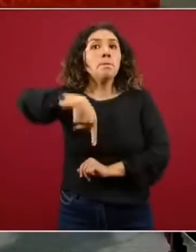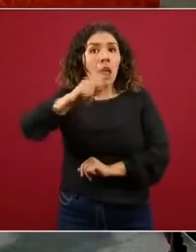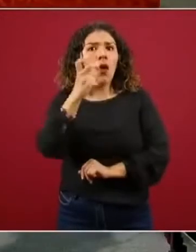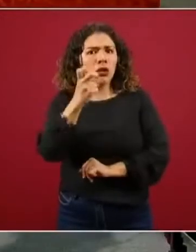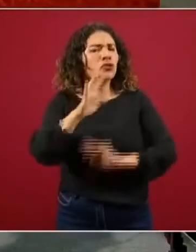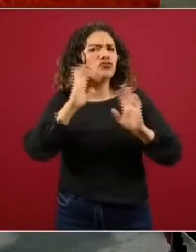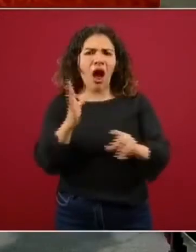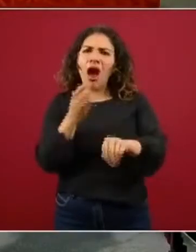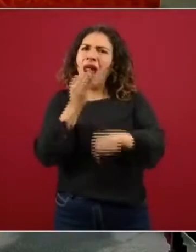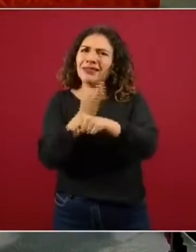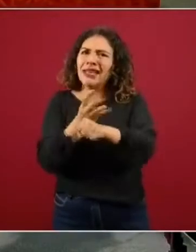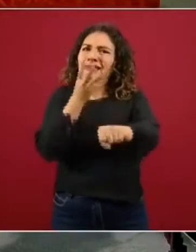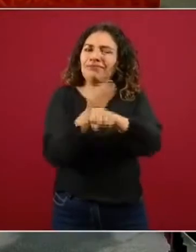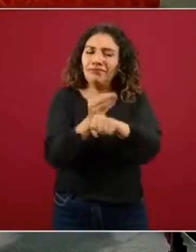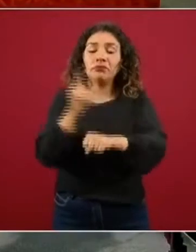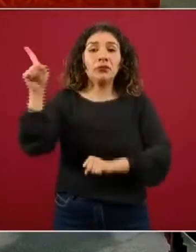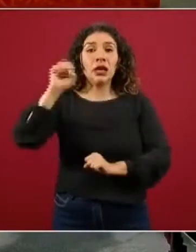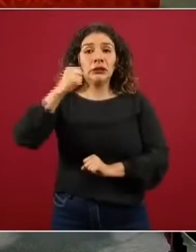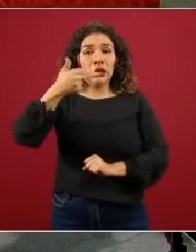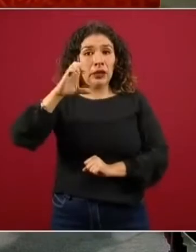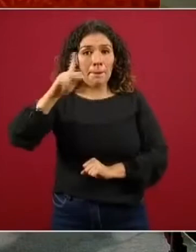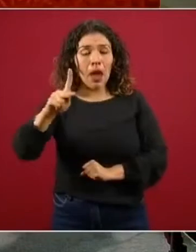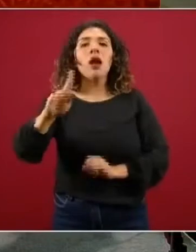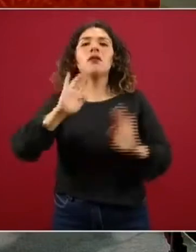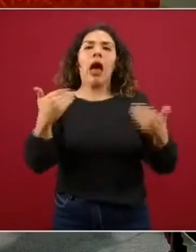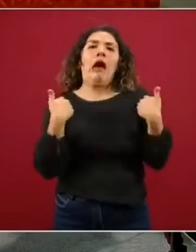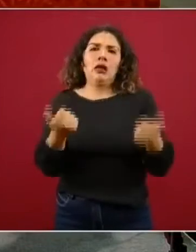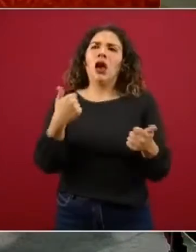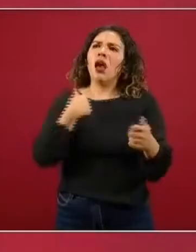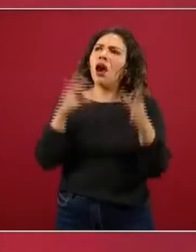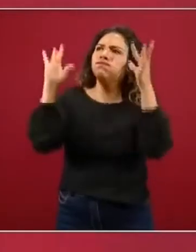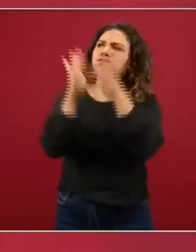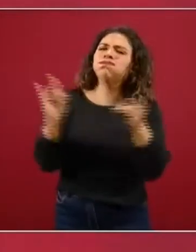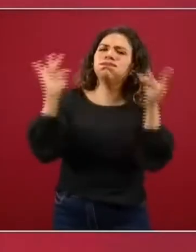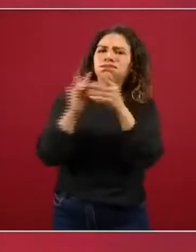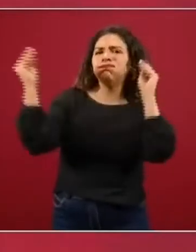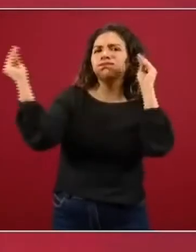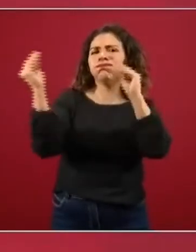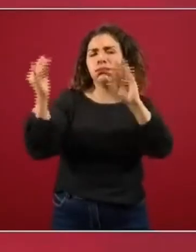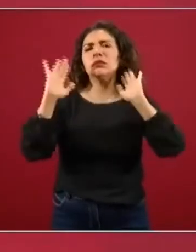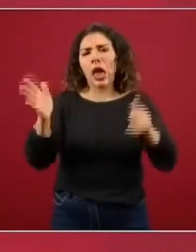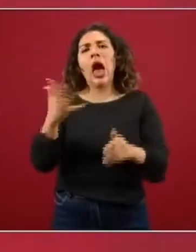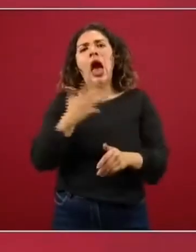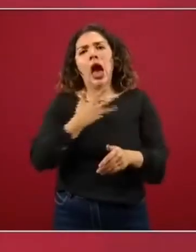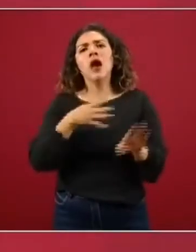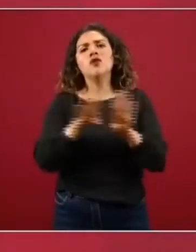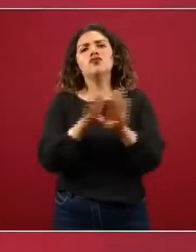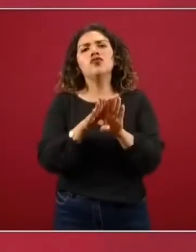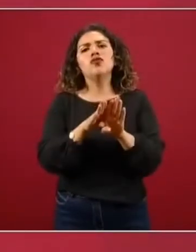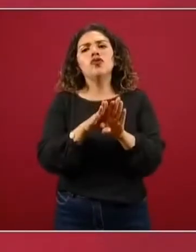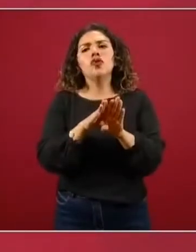esto ya se resolvió. La Secretaría de Hacienda entendió nuestros argumentos y hemos hecho ya un ciclo